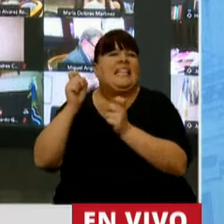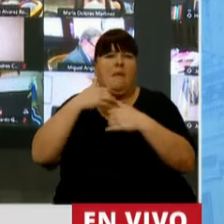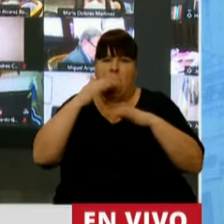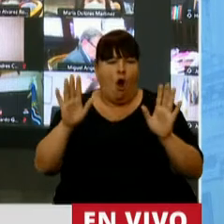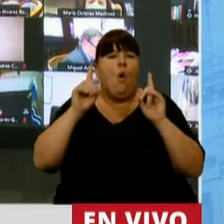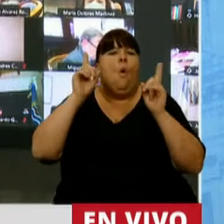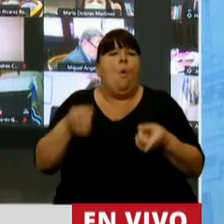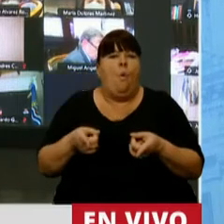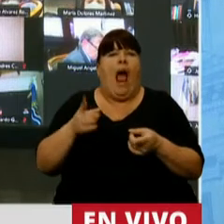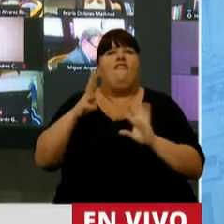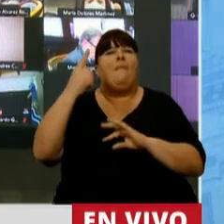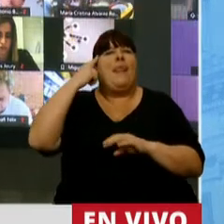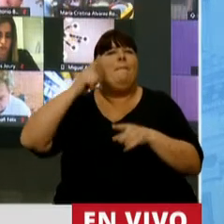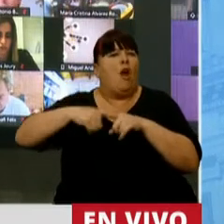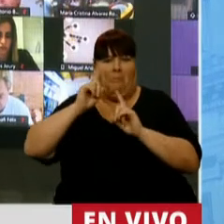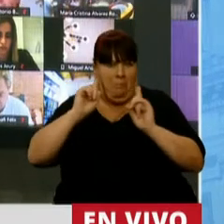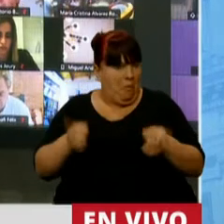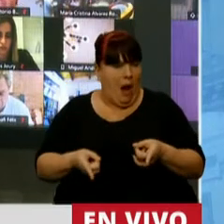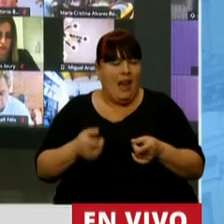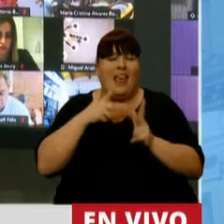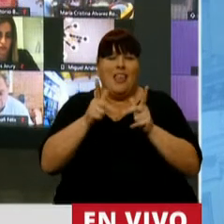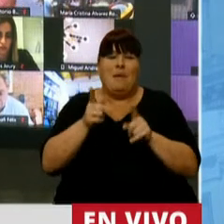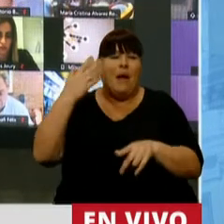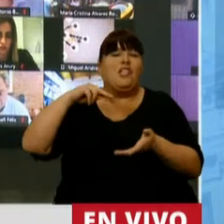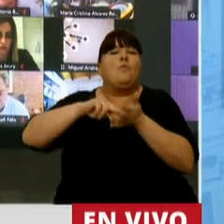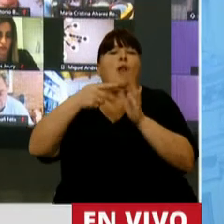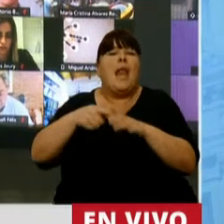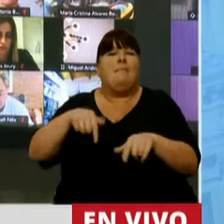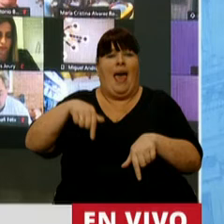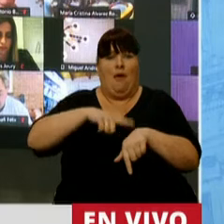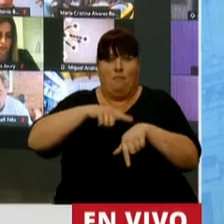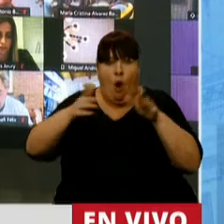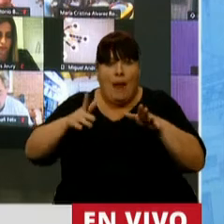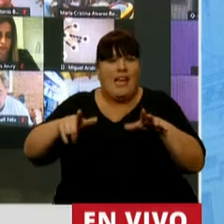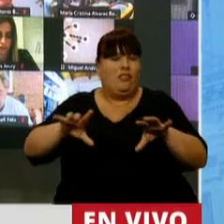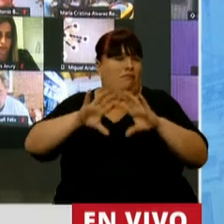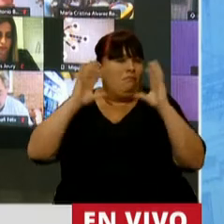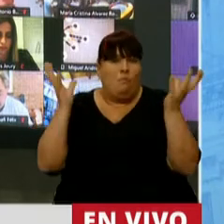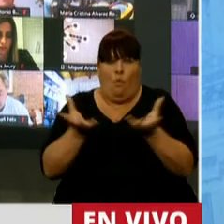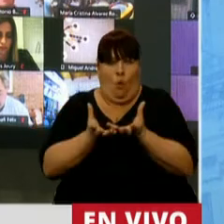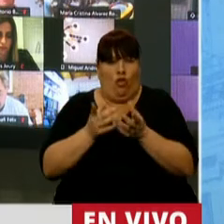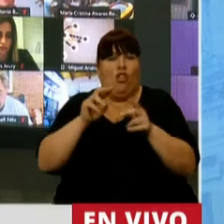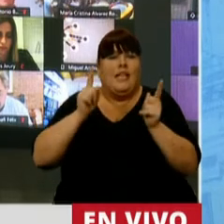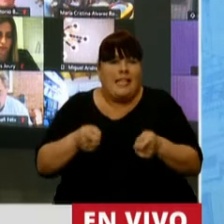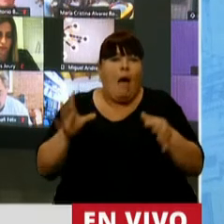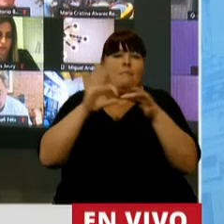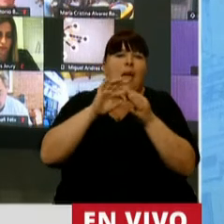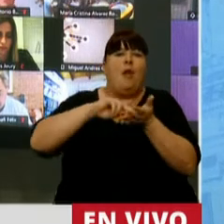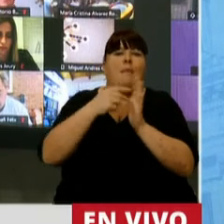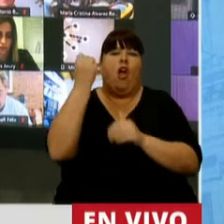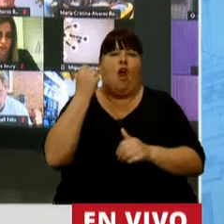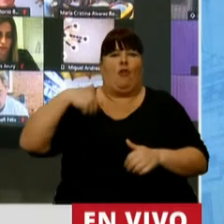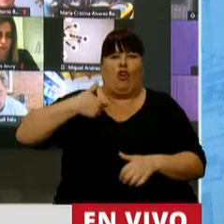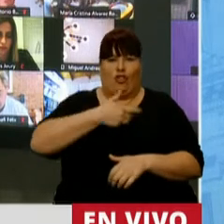tampoco reconoce ideologías. Como decíamos, es una crisis que es contemporánea y conexa a la crisis económica y social